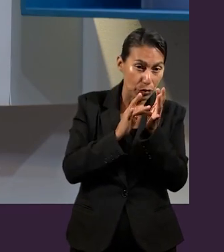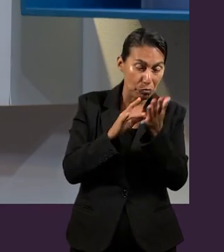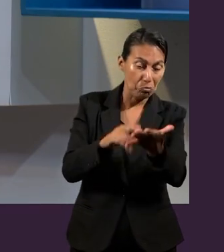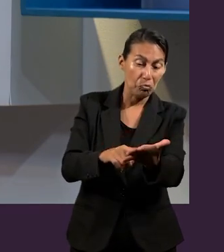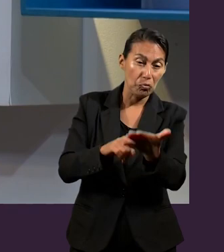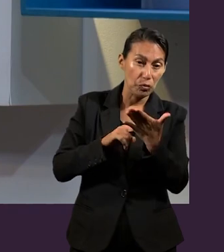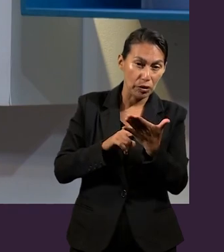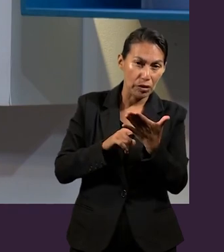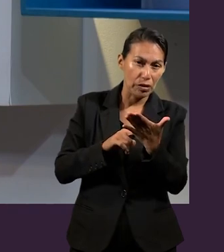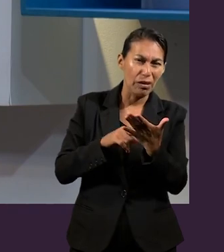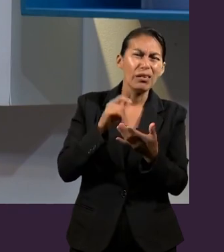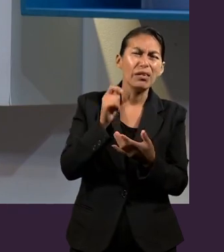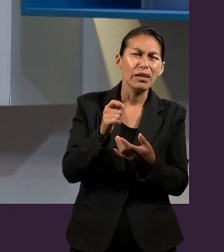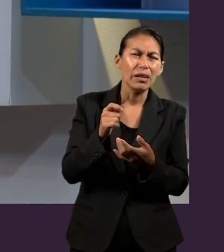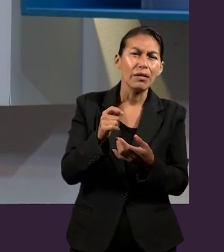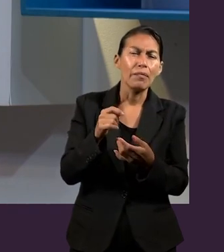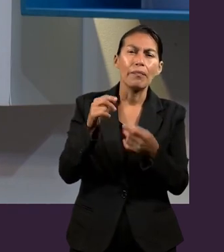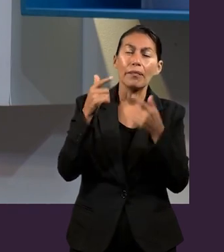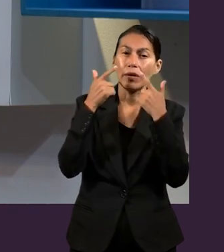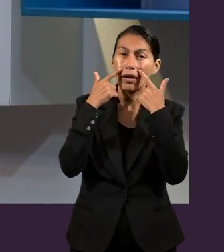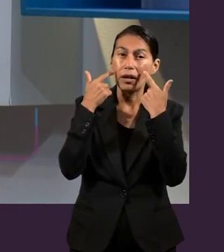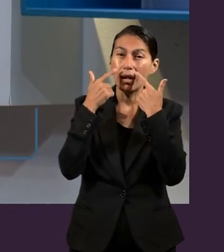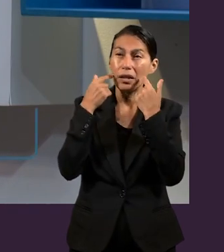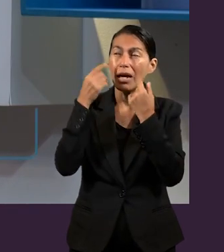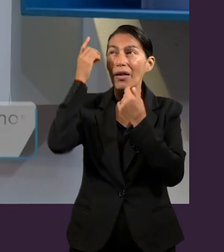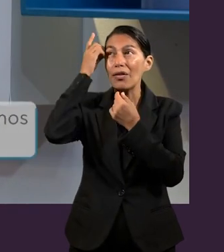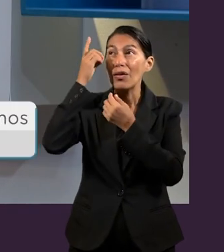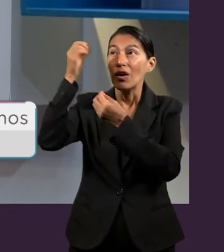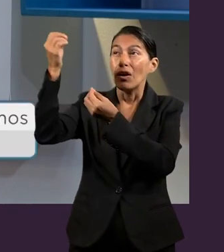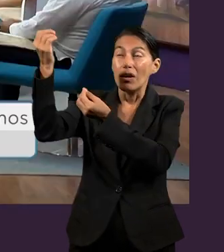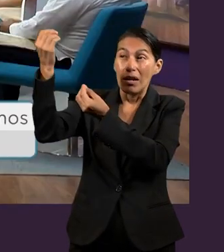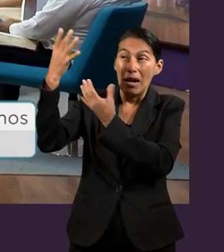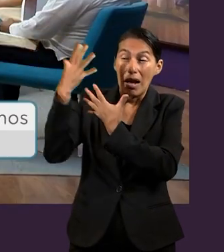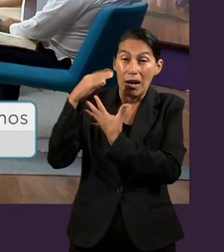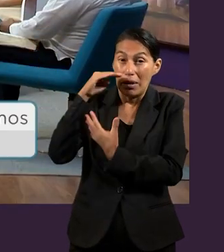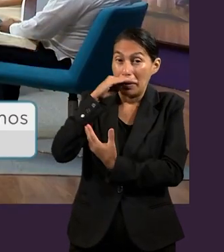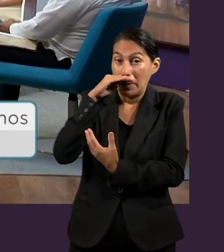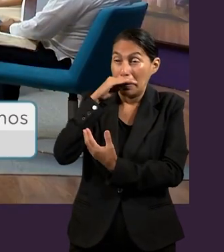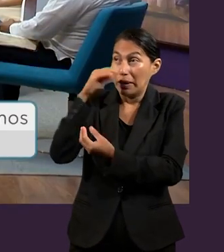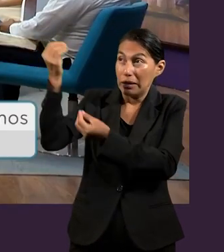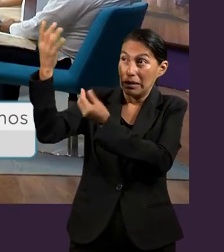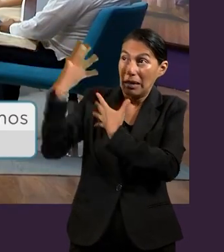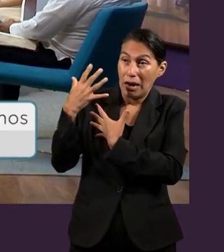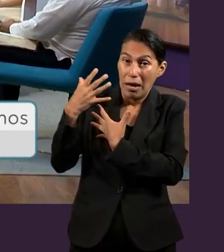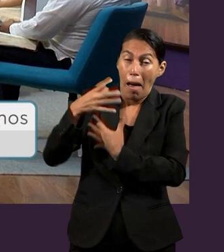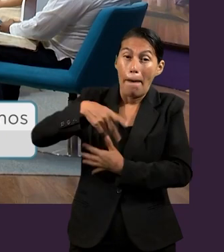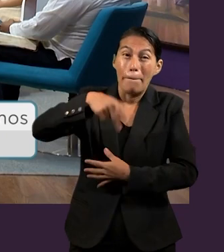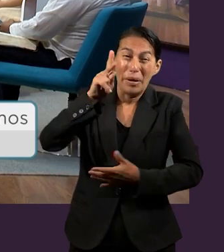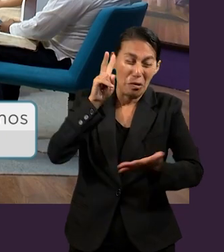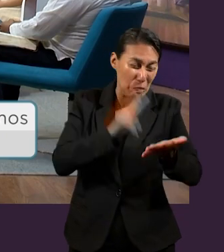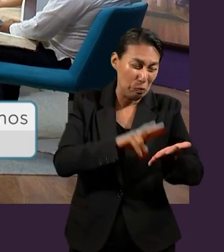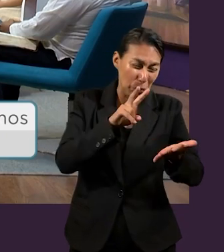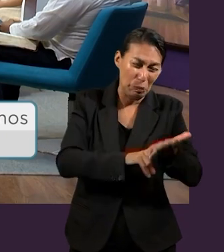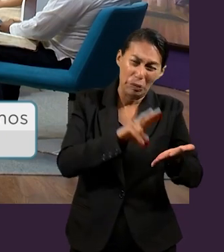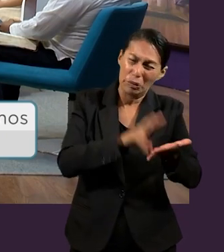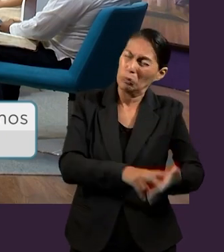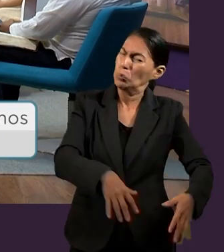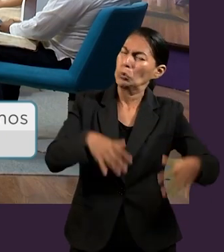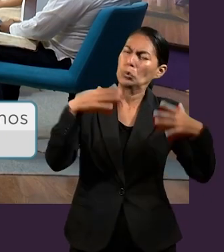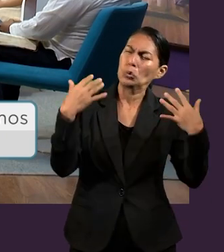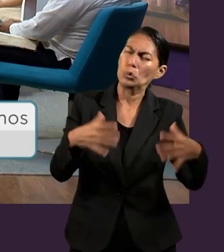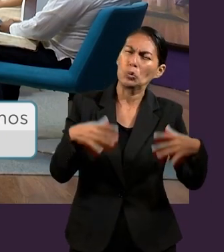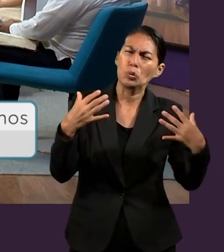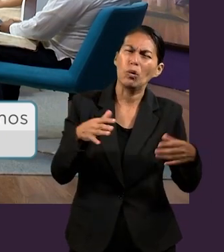la vida, la sangre de nuestro Señor Jesucristo. Por eso el apóstol Pedro y Pablo se complementan